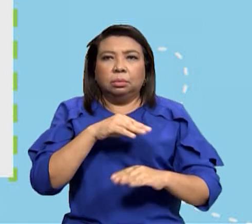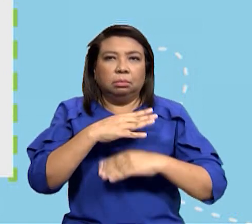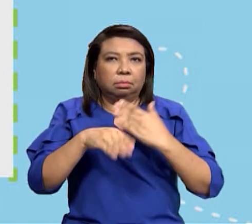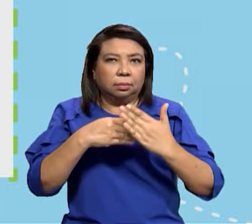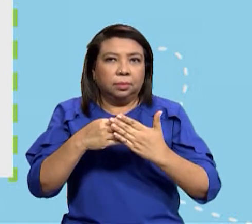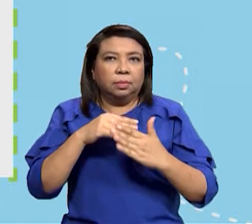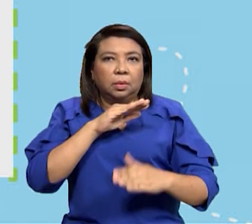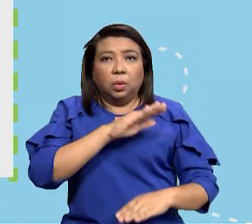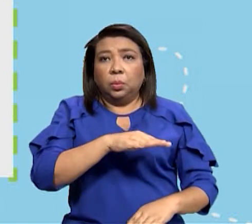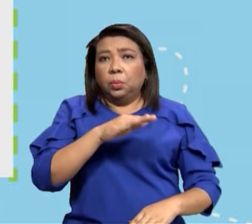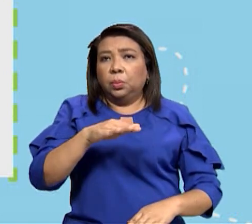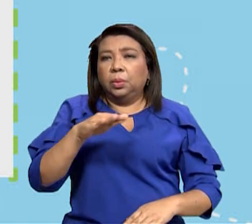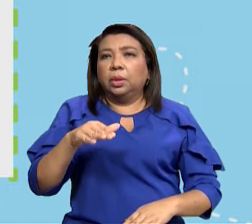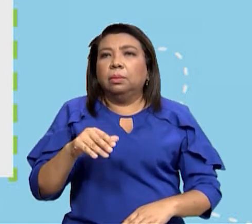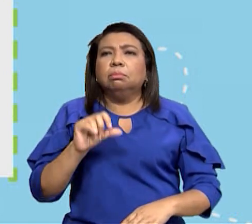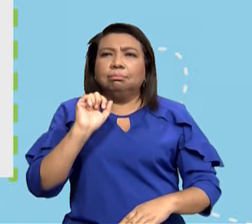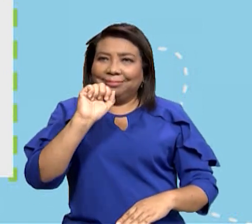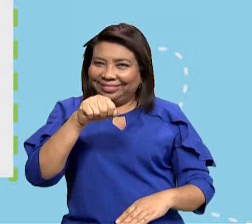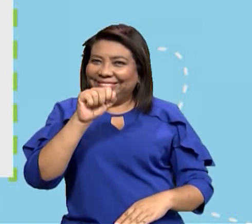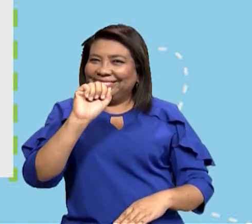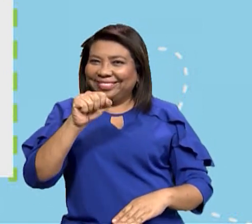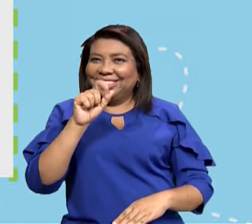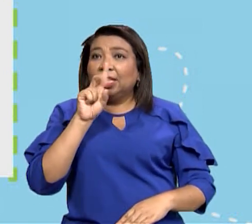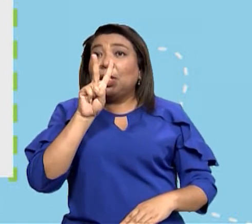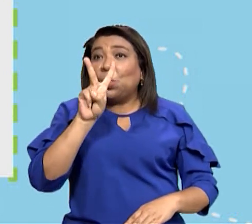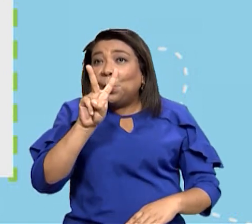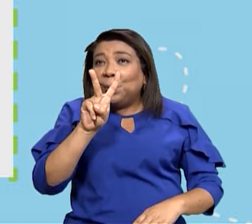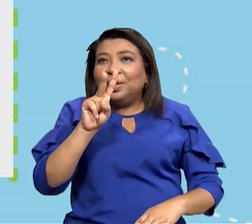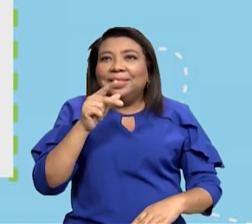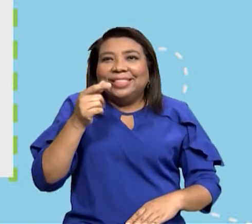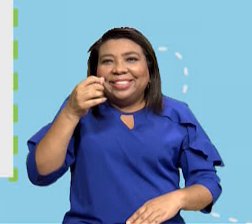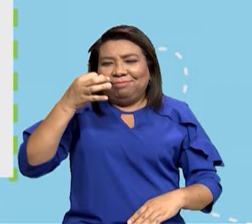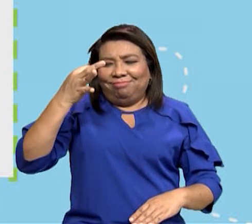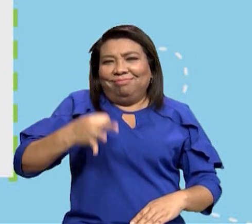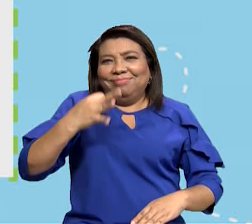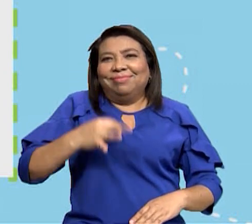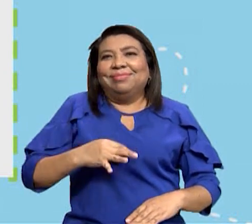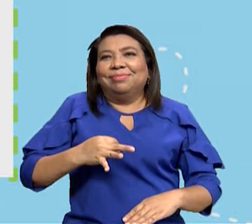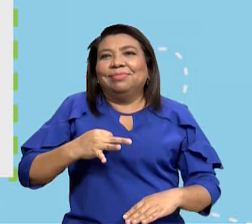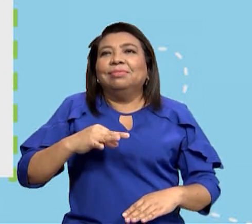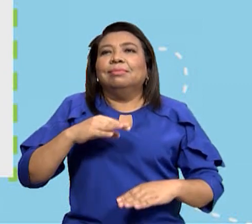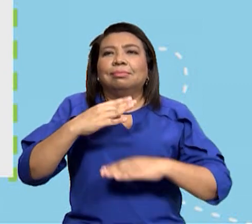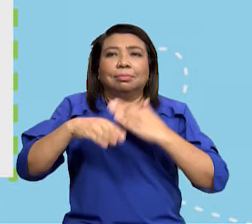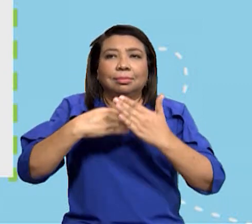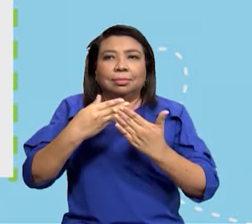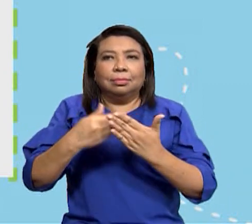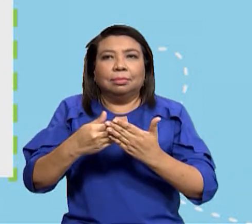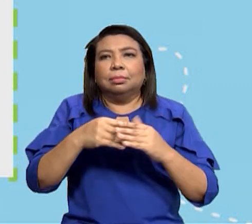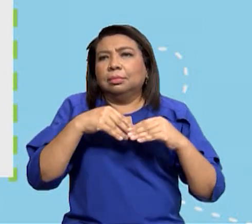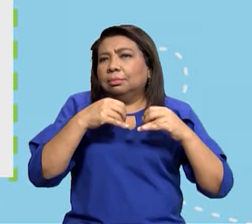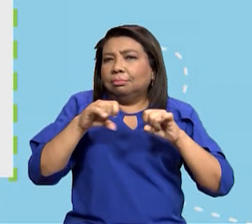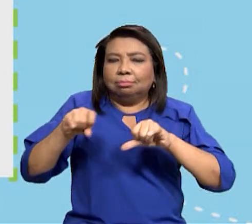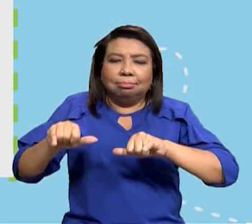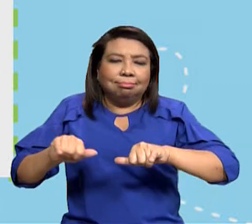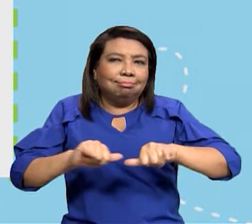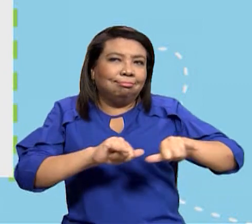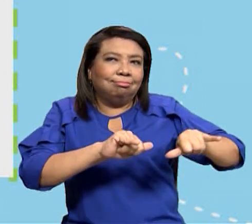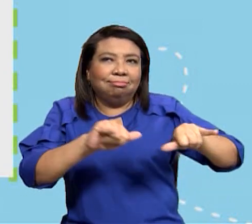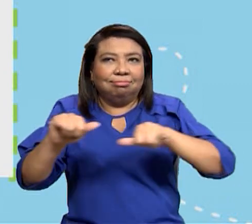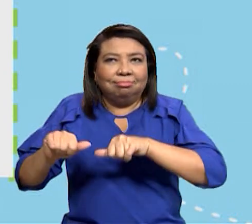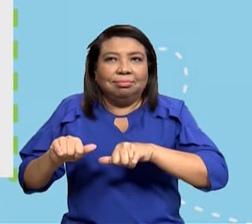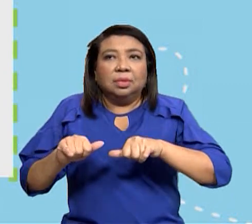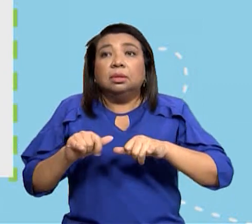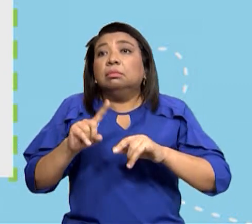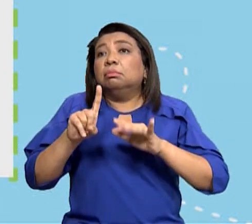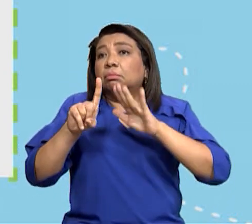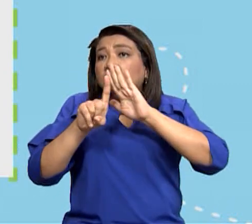verdadero v verdad porque porque no hay exclusión el los deberes y derechos no son para una persona así